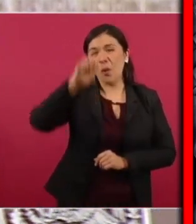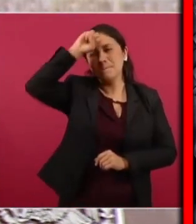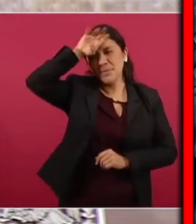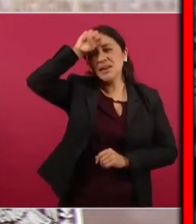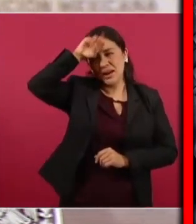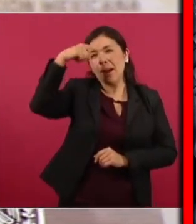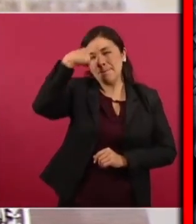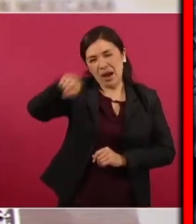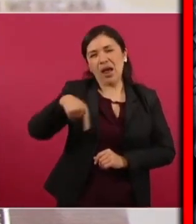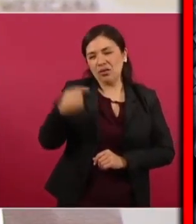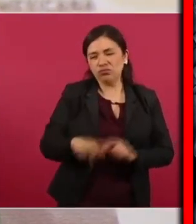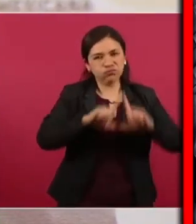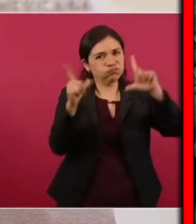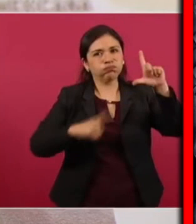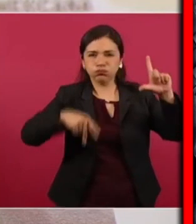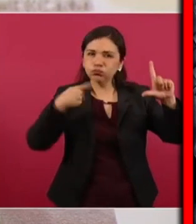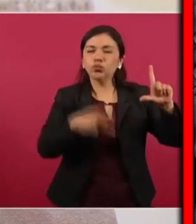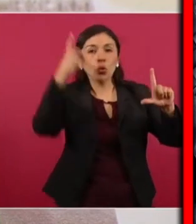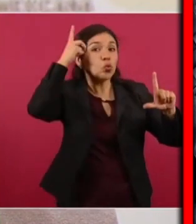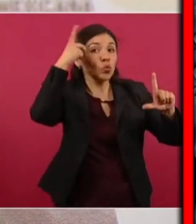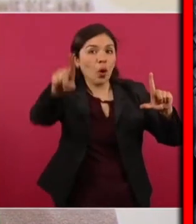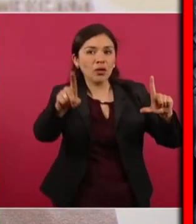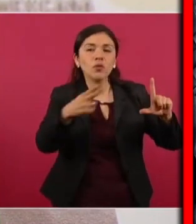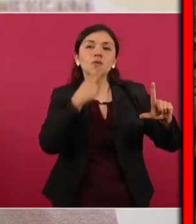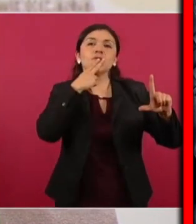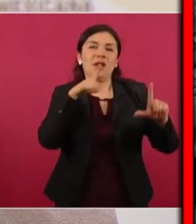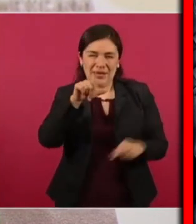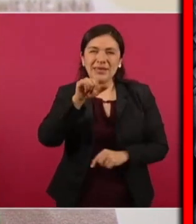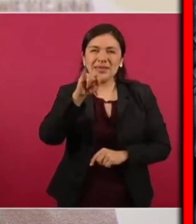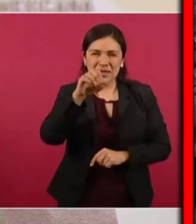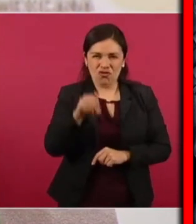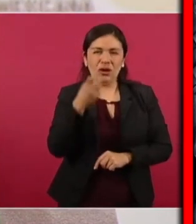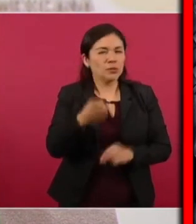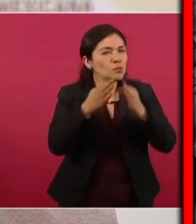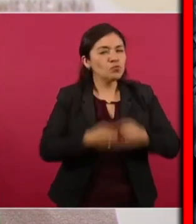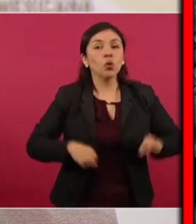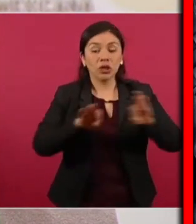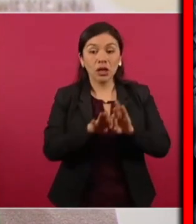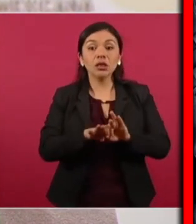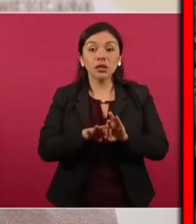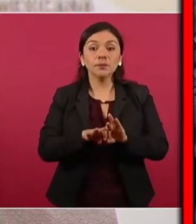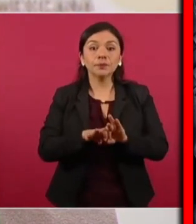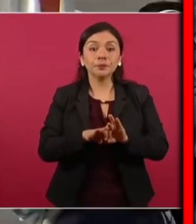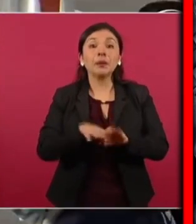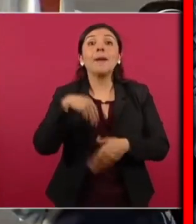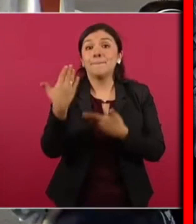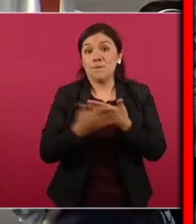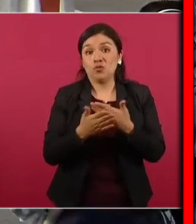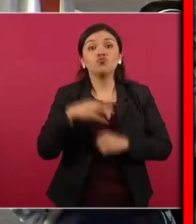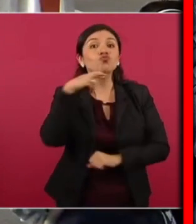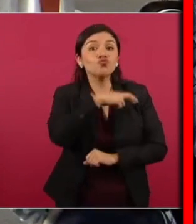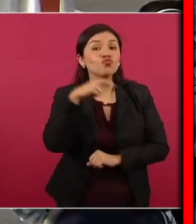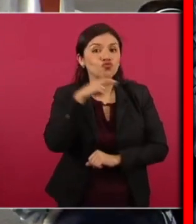la nacionalización de este mineral que es estratégico ya pronto se van